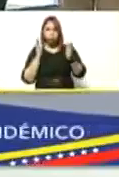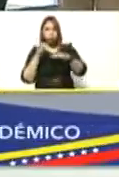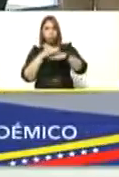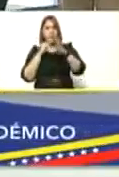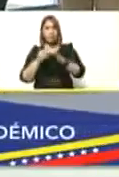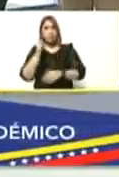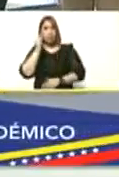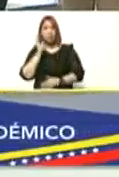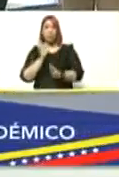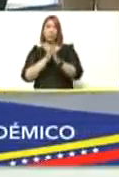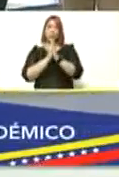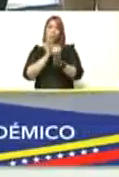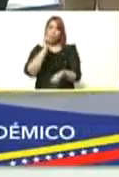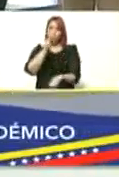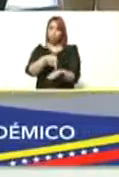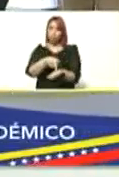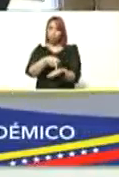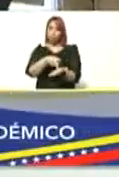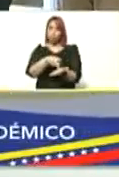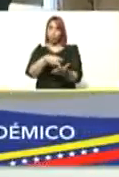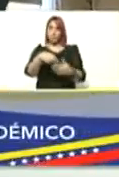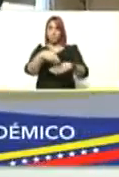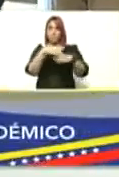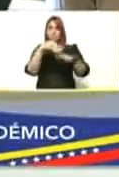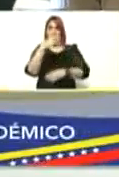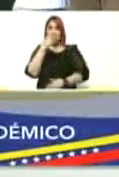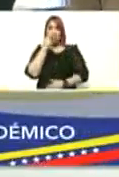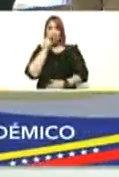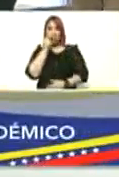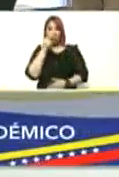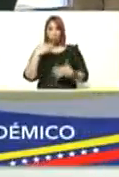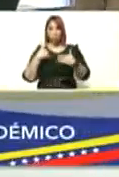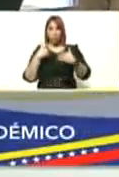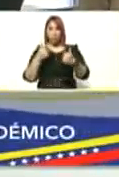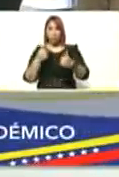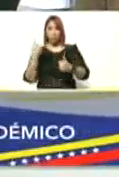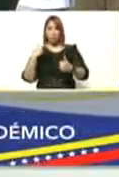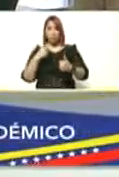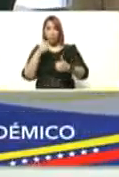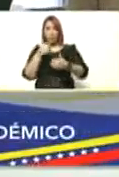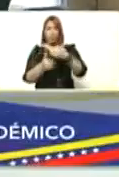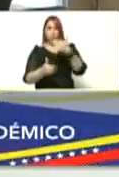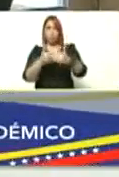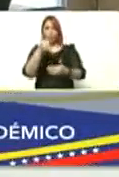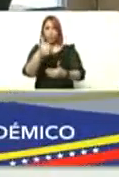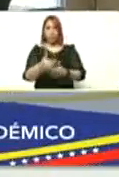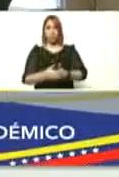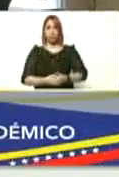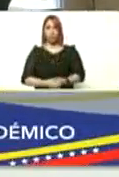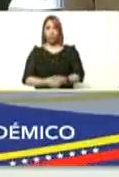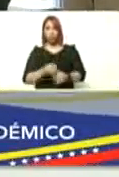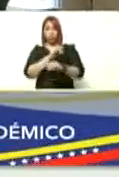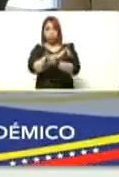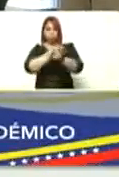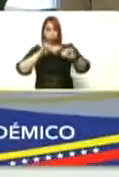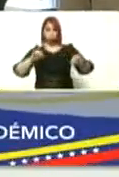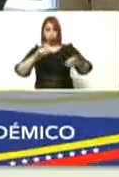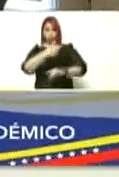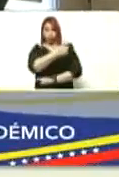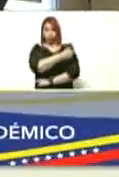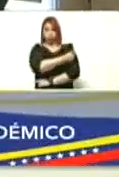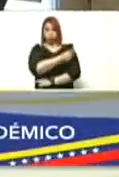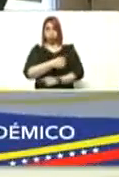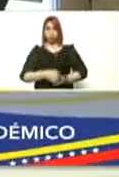presentes ministros de salud tenemos un proceso para culminar la vacunación